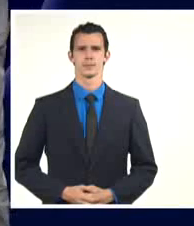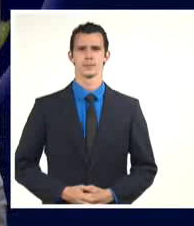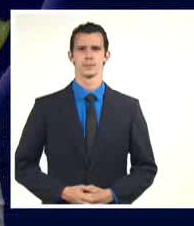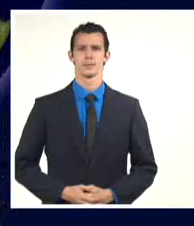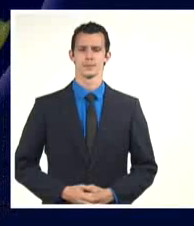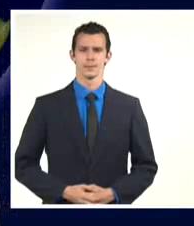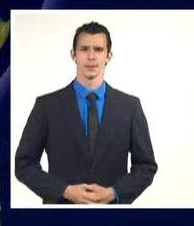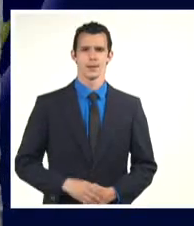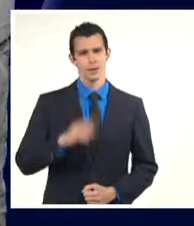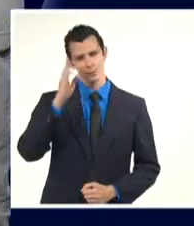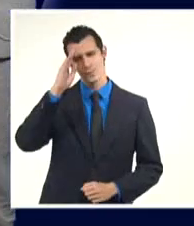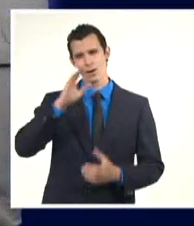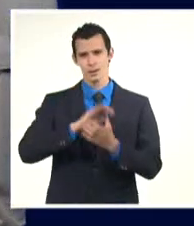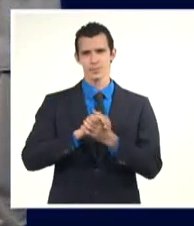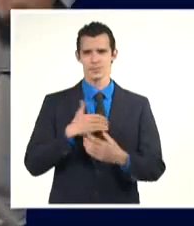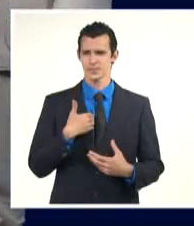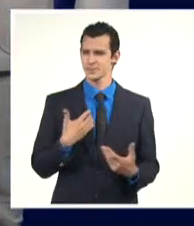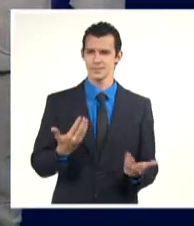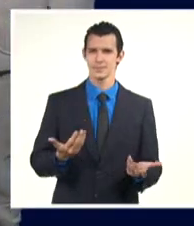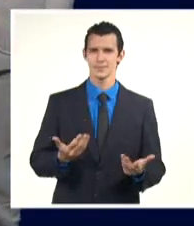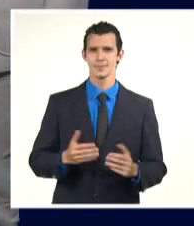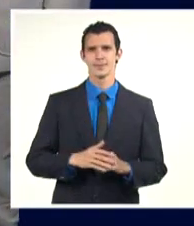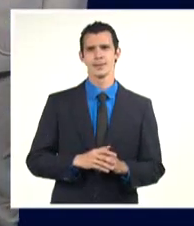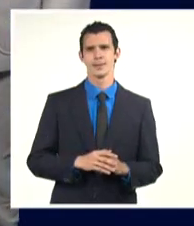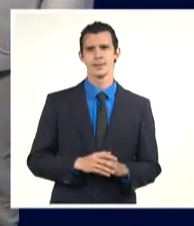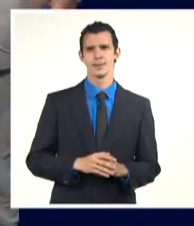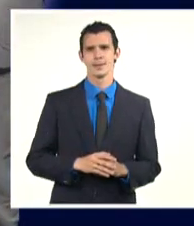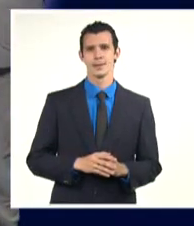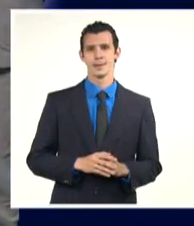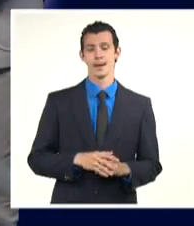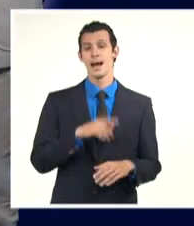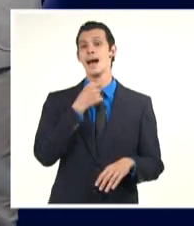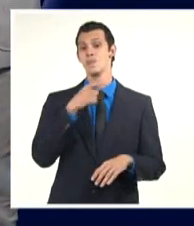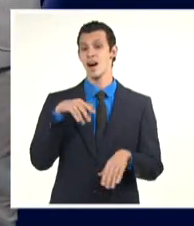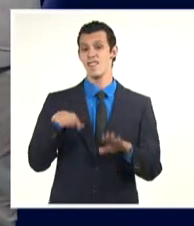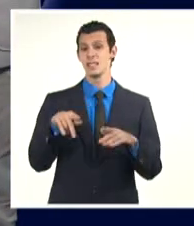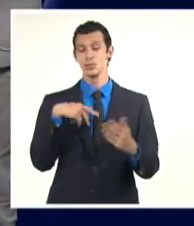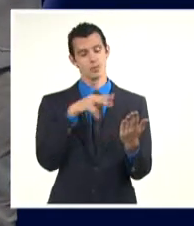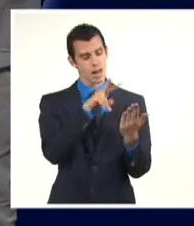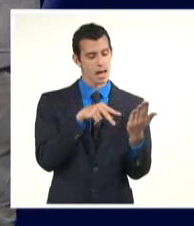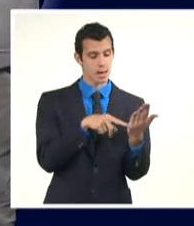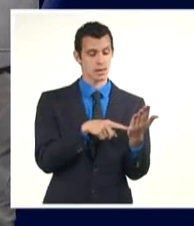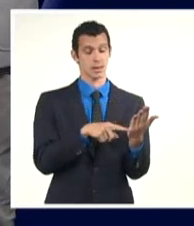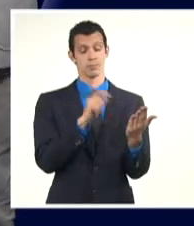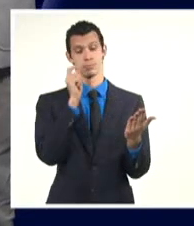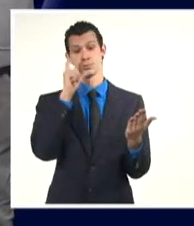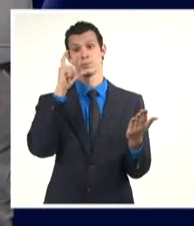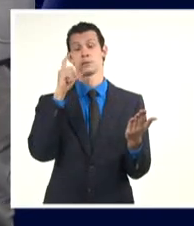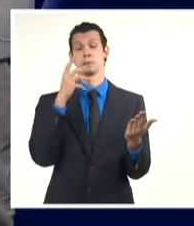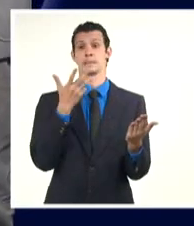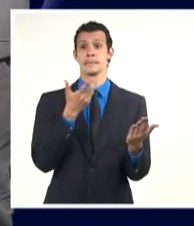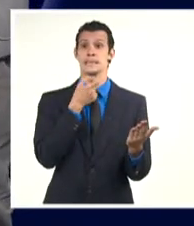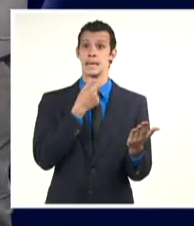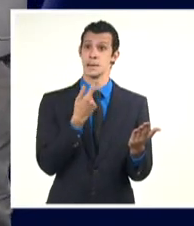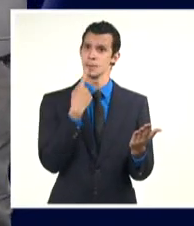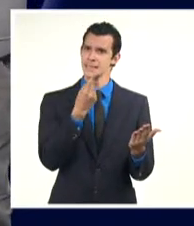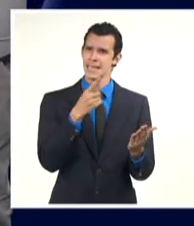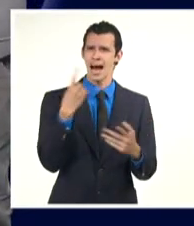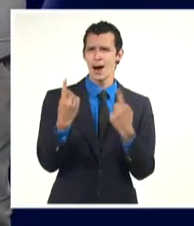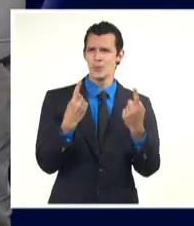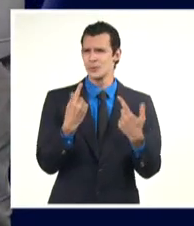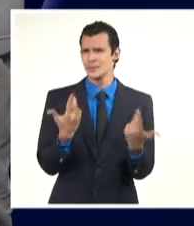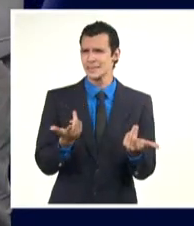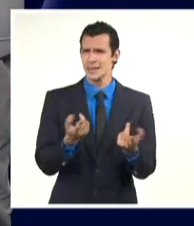Hola y qué tal mis amigos, uno lee cada cosa, por ejemplo que estas lluvias estuvieron asociadas